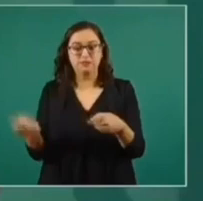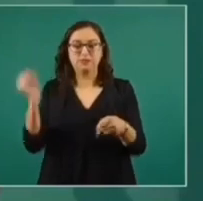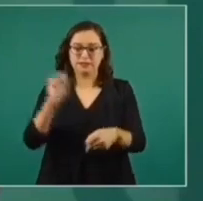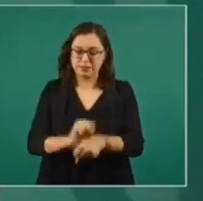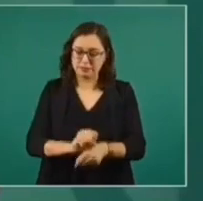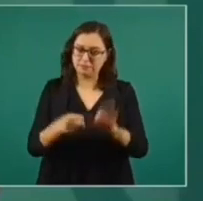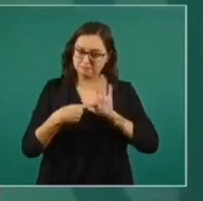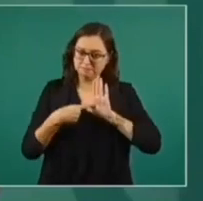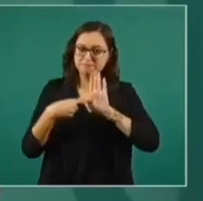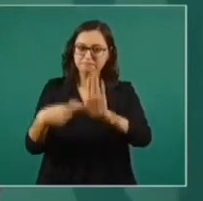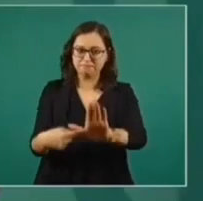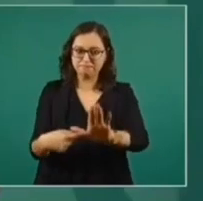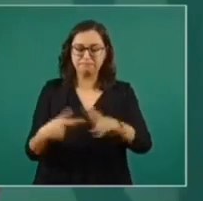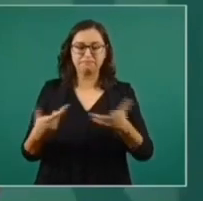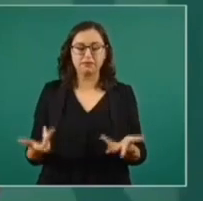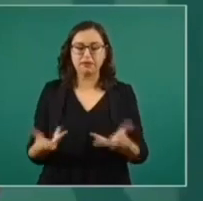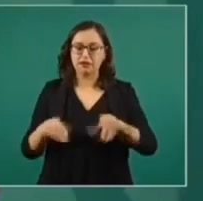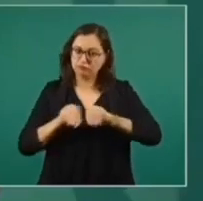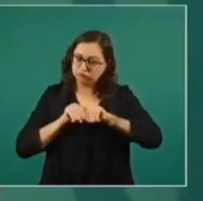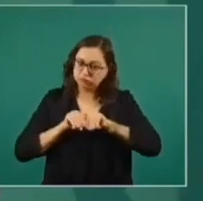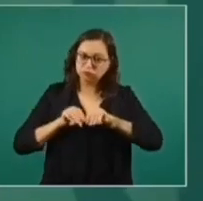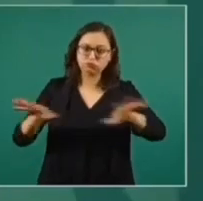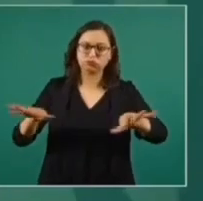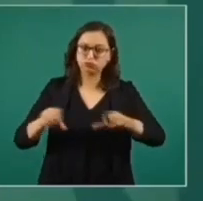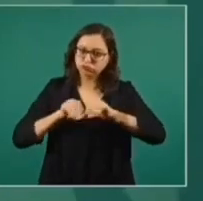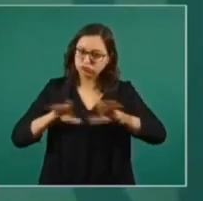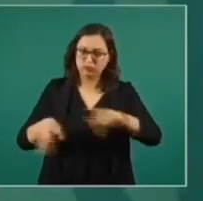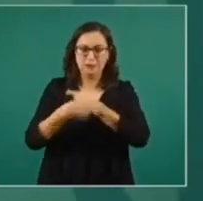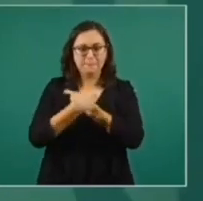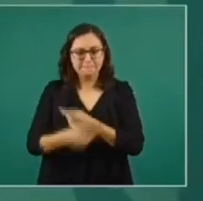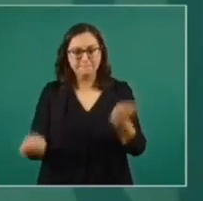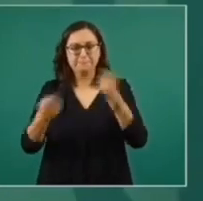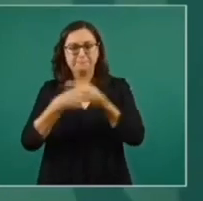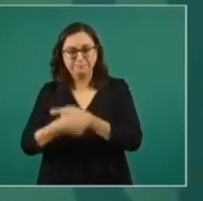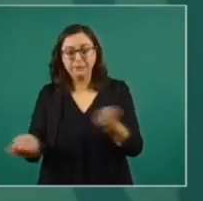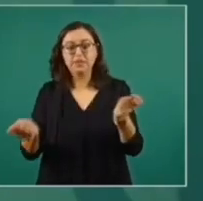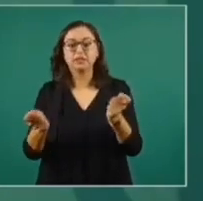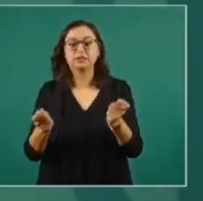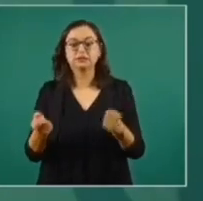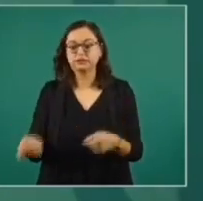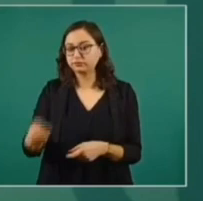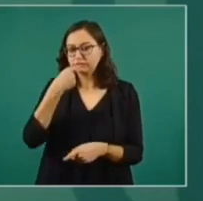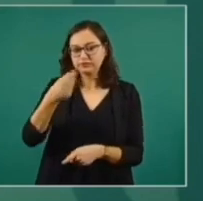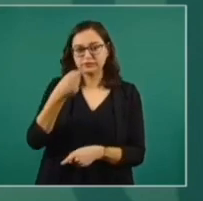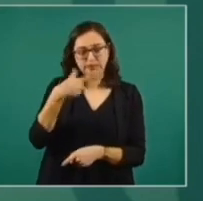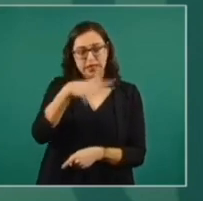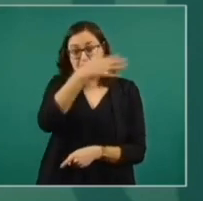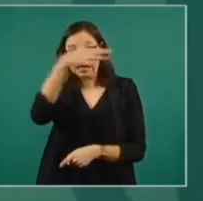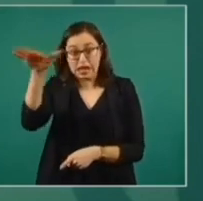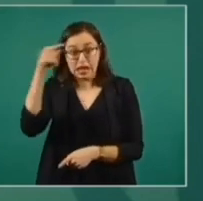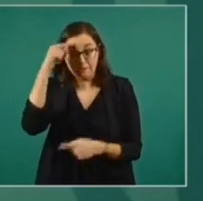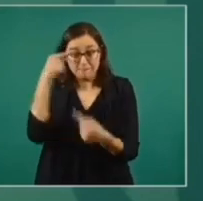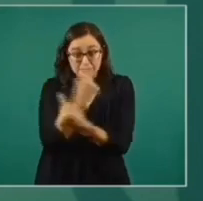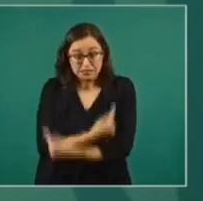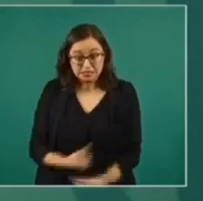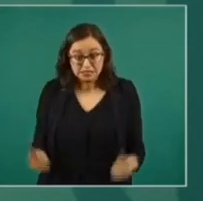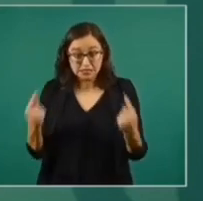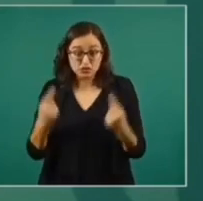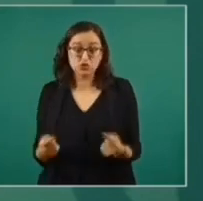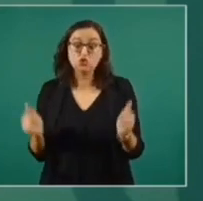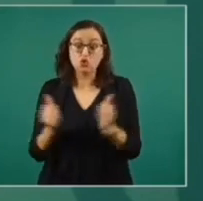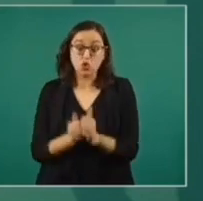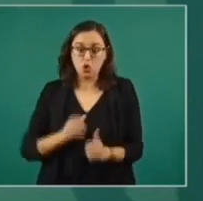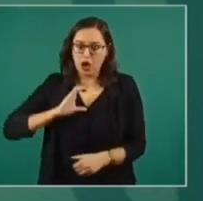los medicamentos en general, ni los medicamentos para los niños, y en especial para los niños con